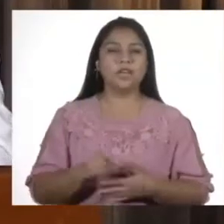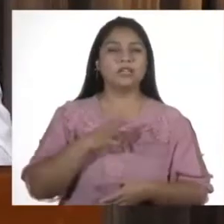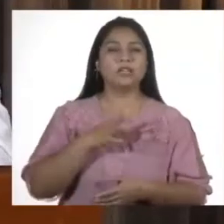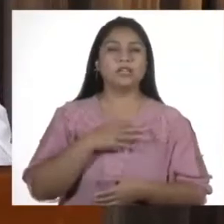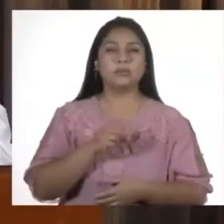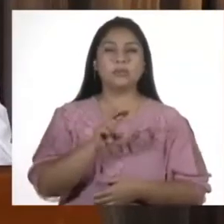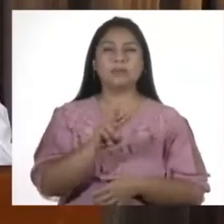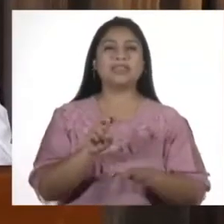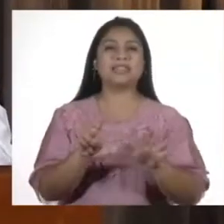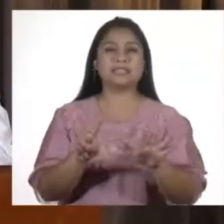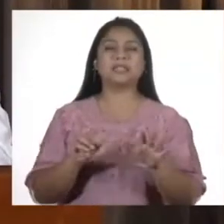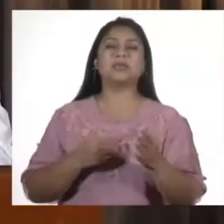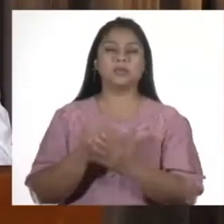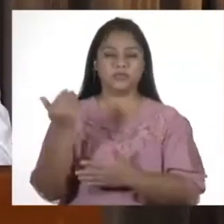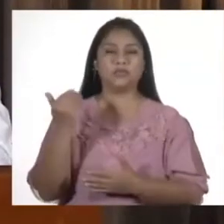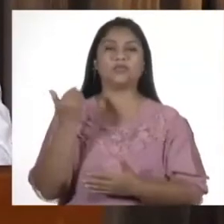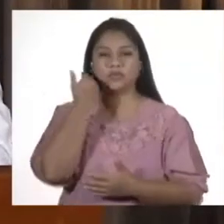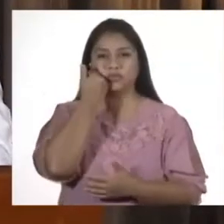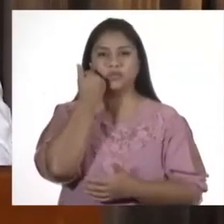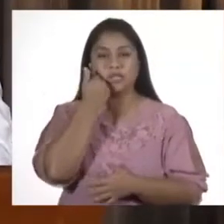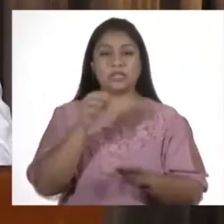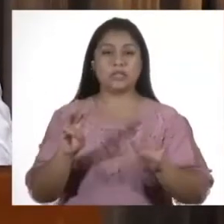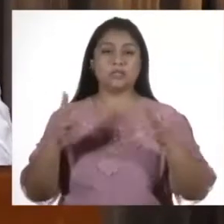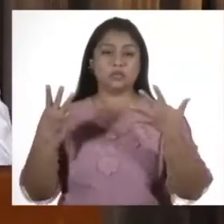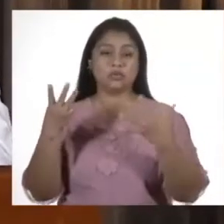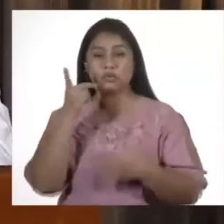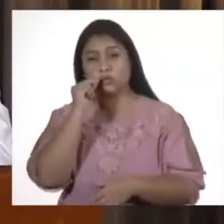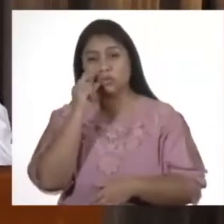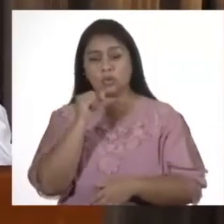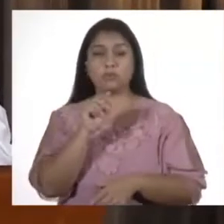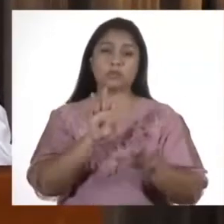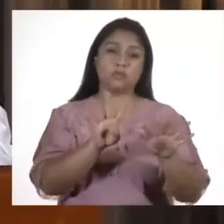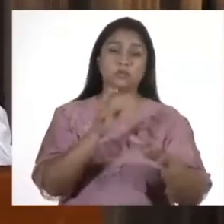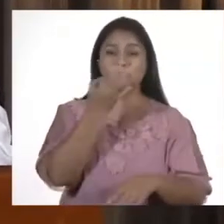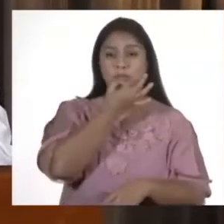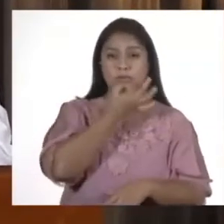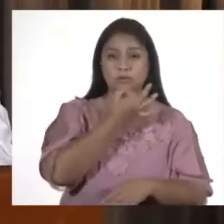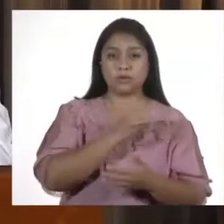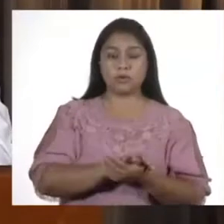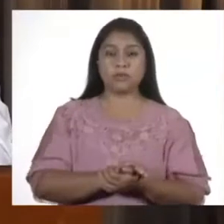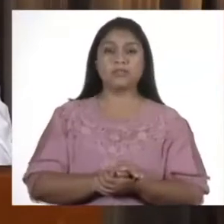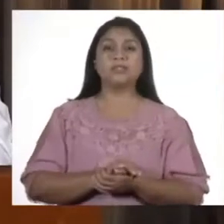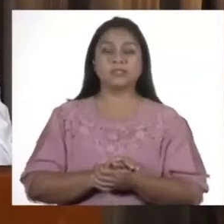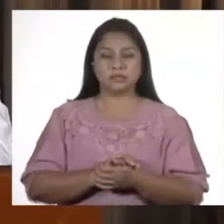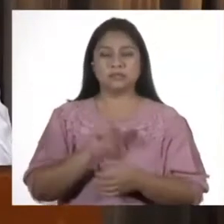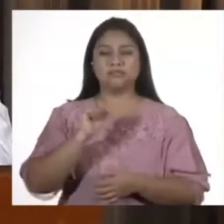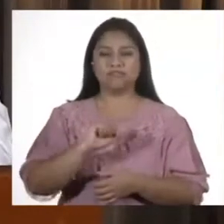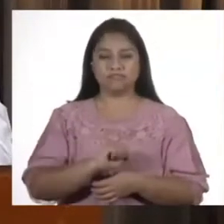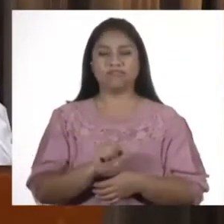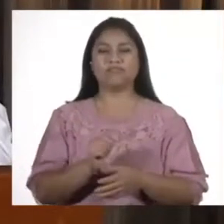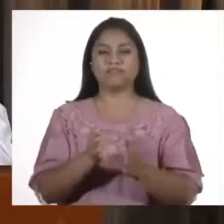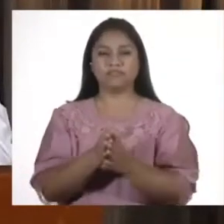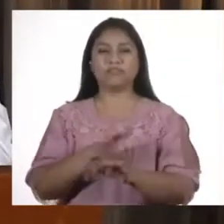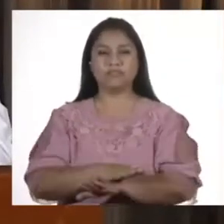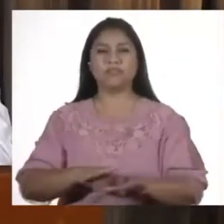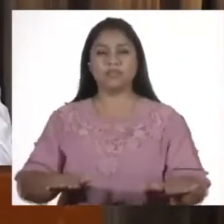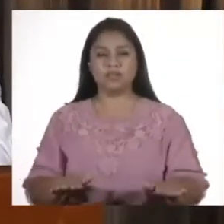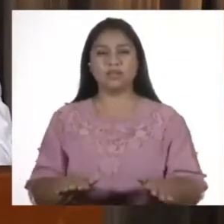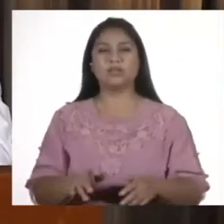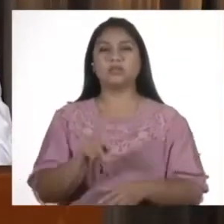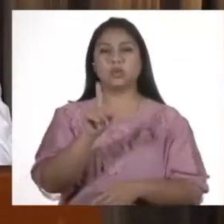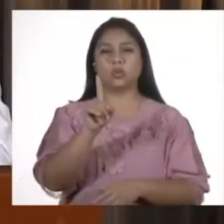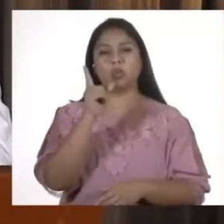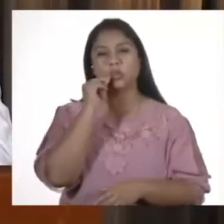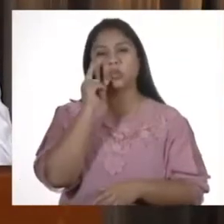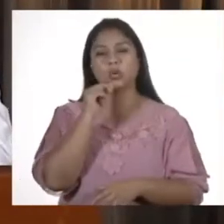Tuvimos 27 casos nuevos, 18 corresponden a hombres y 9 a mujeres. Lamentamos el sensible fallecimiento